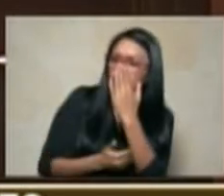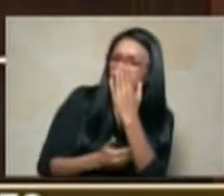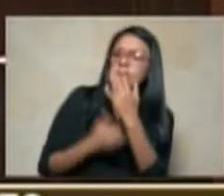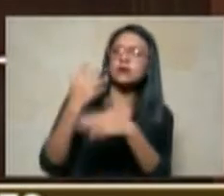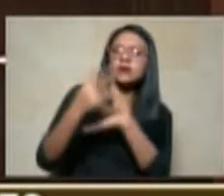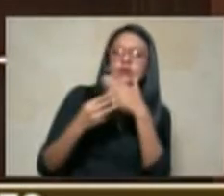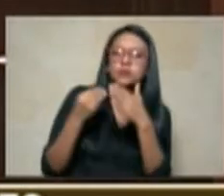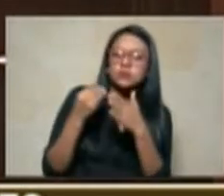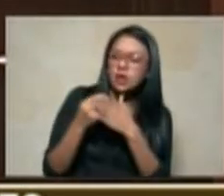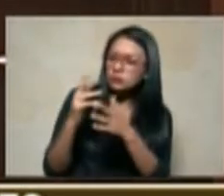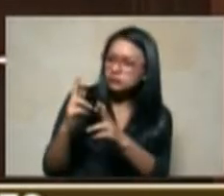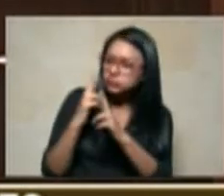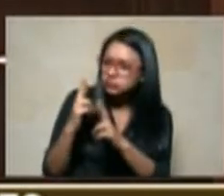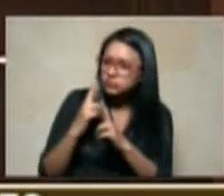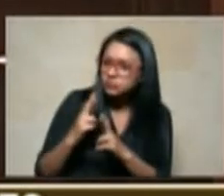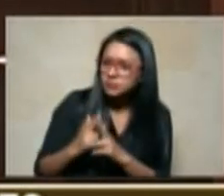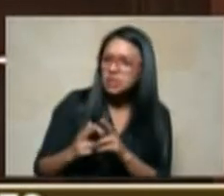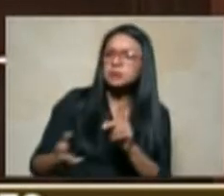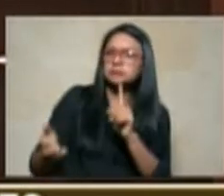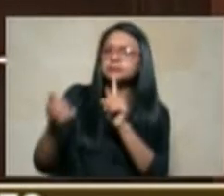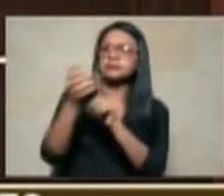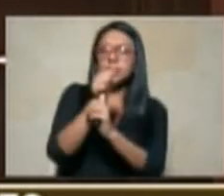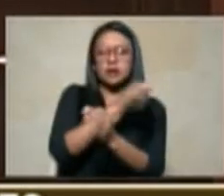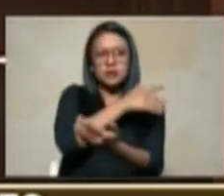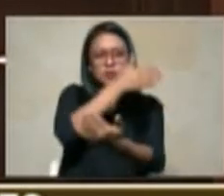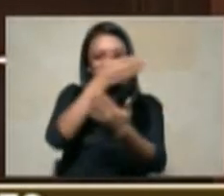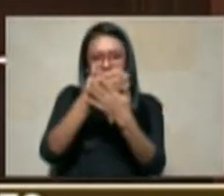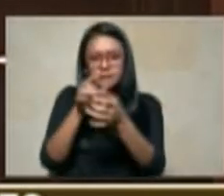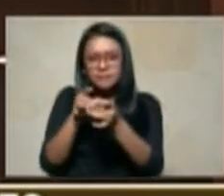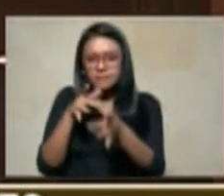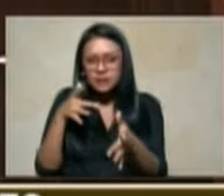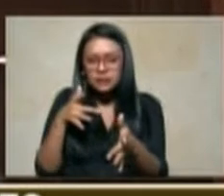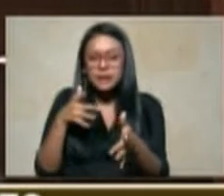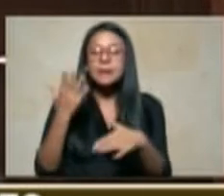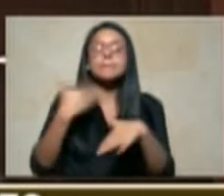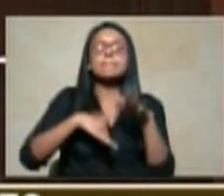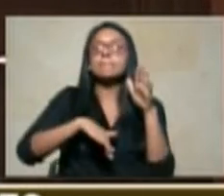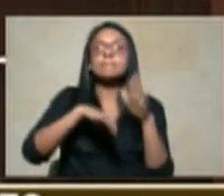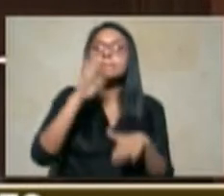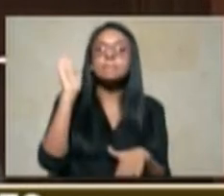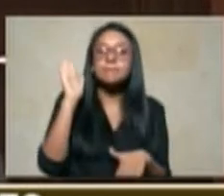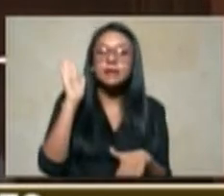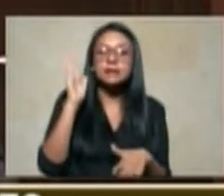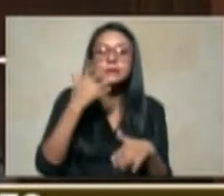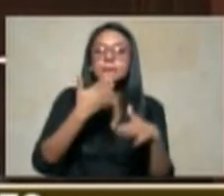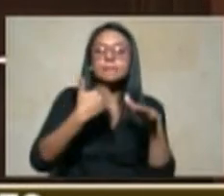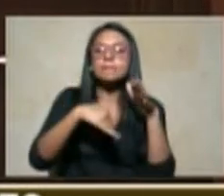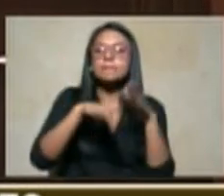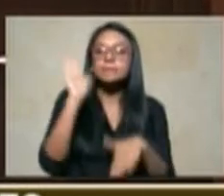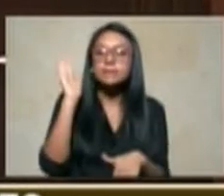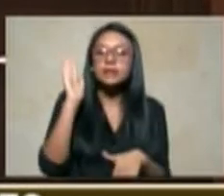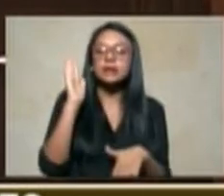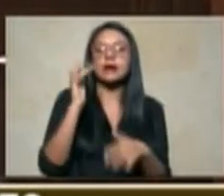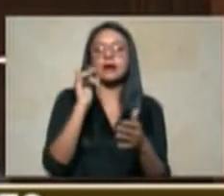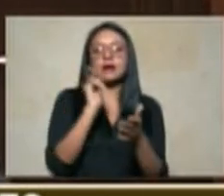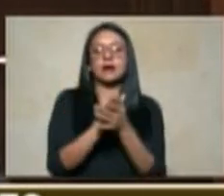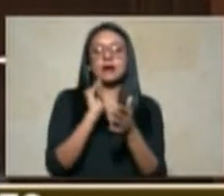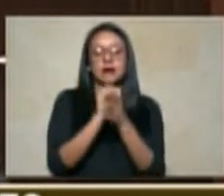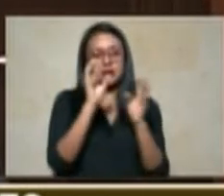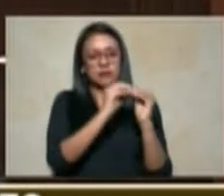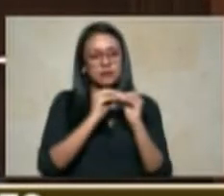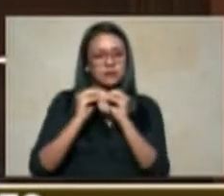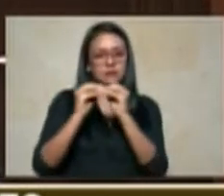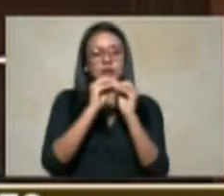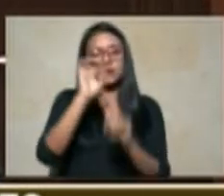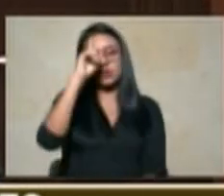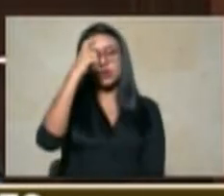conseguido a la fecha pero más aún más aún la determinación que tuvo el gobierno nacional de